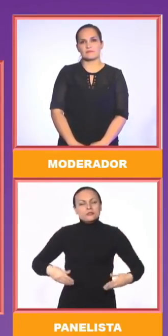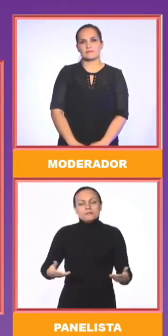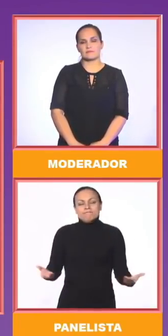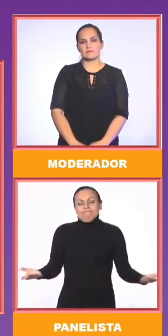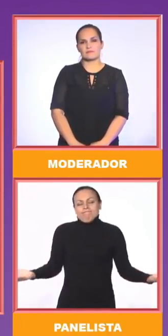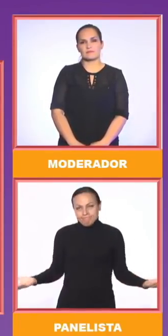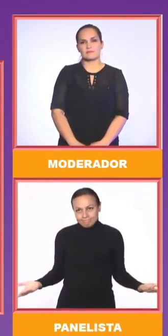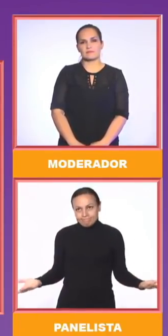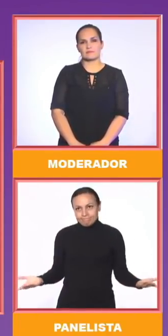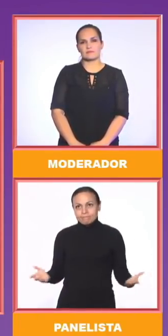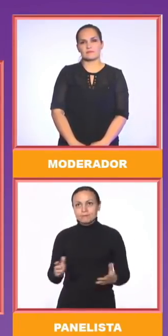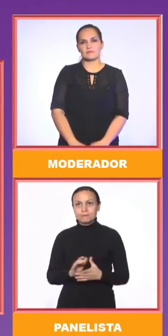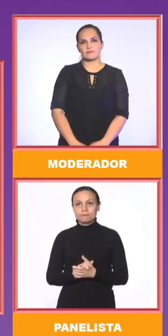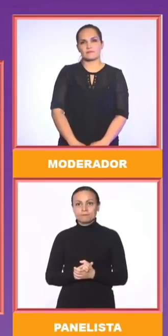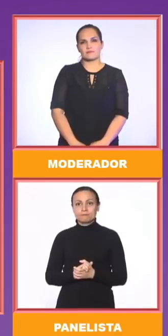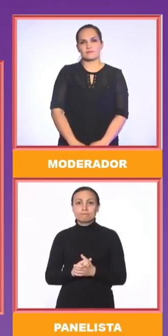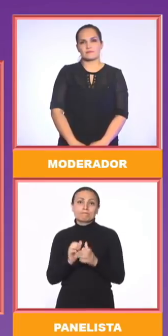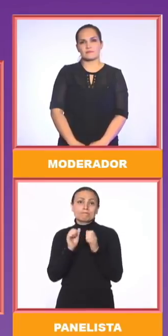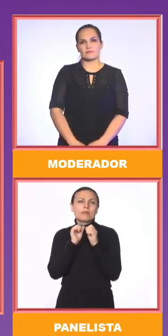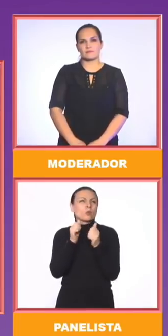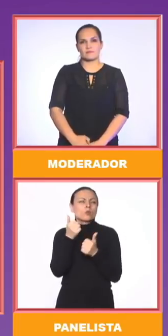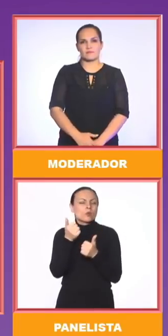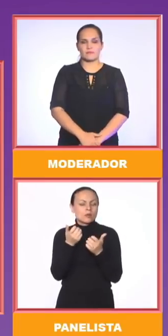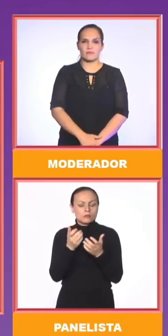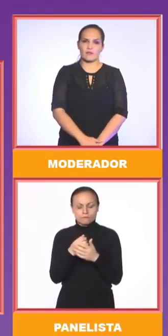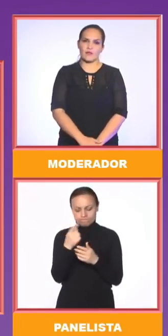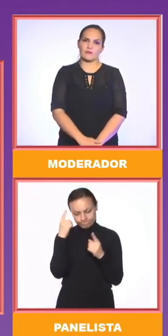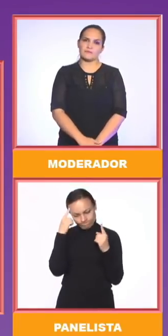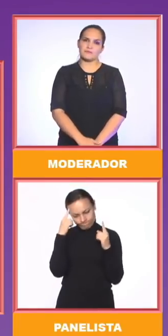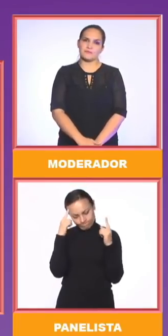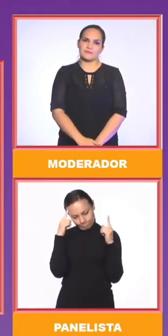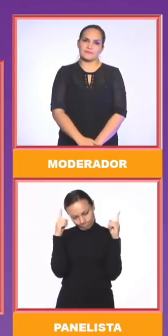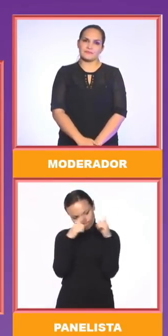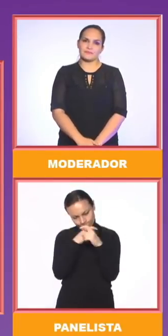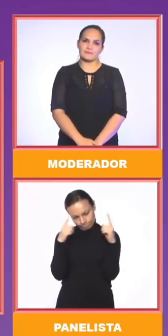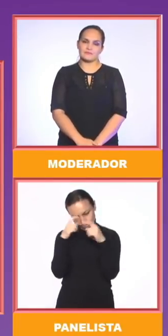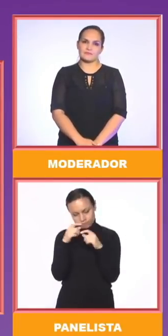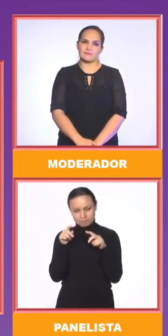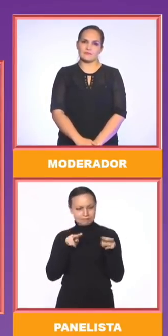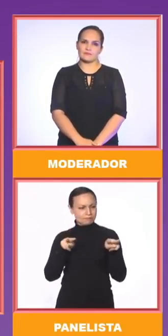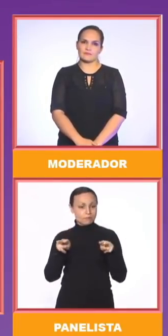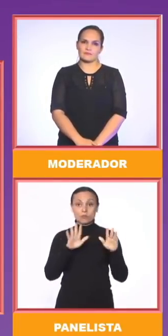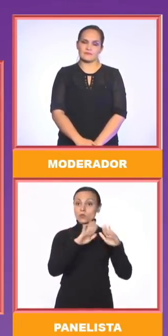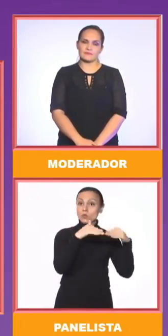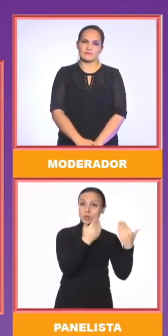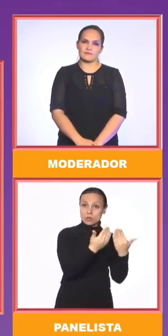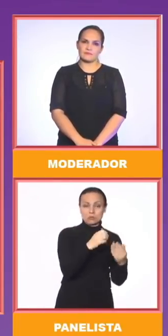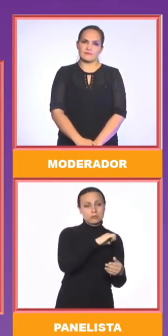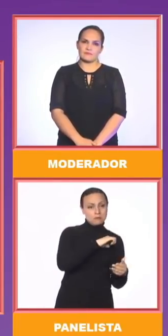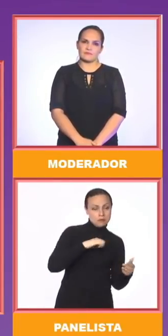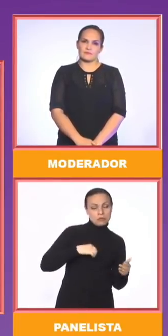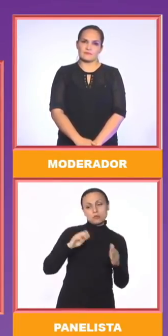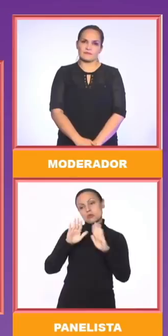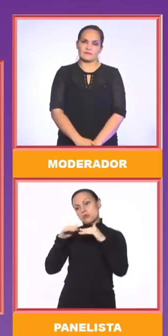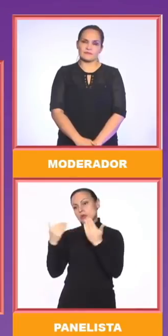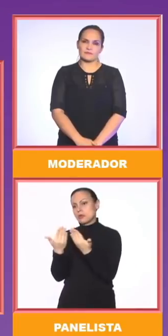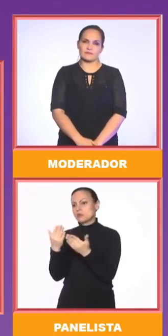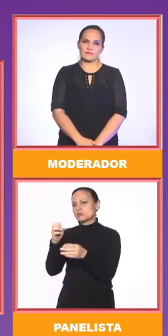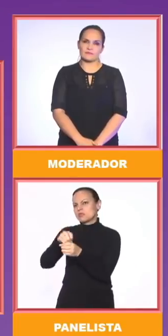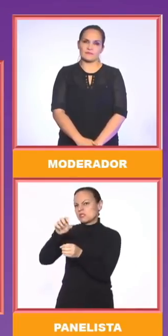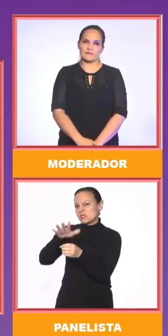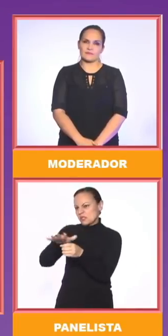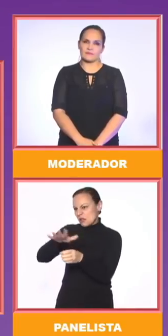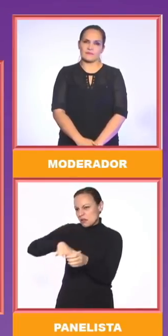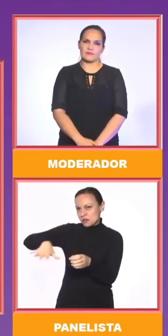uno mira los colegios públicos y los privados, uno encuentra algo todavía más